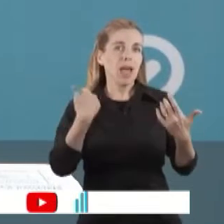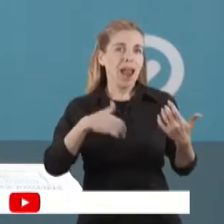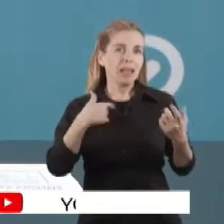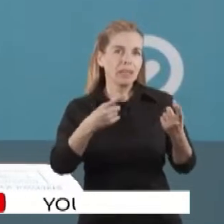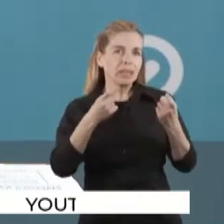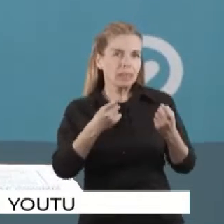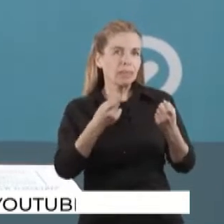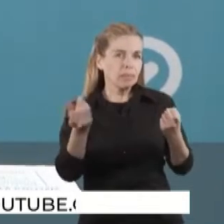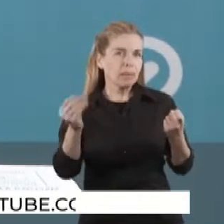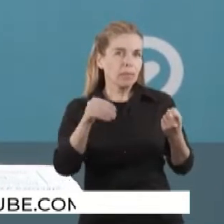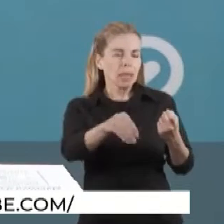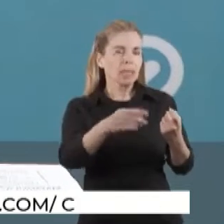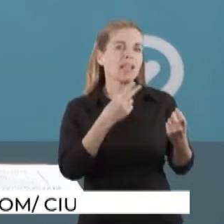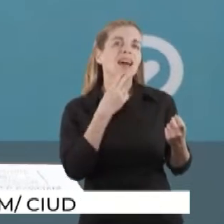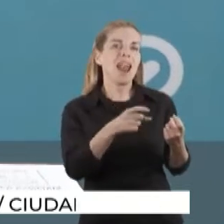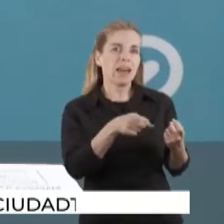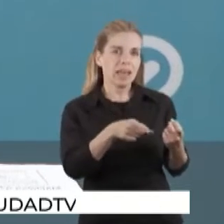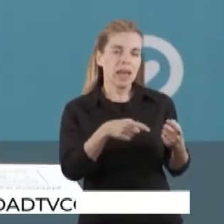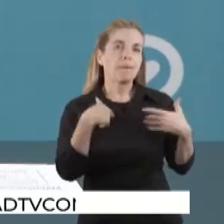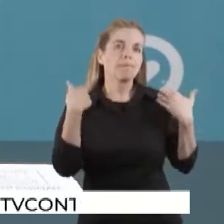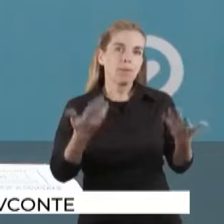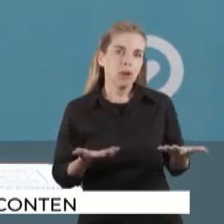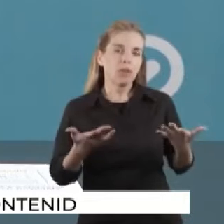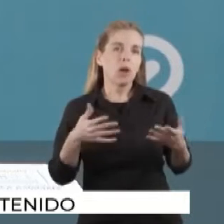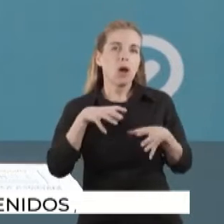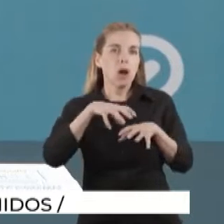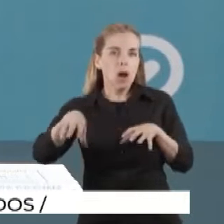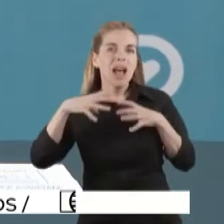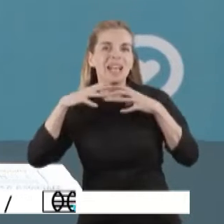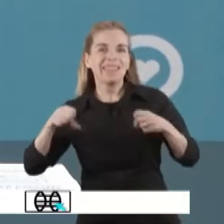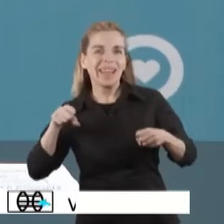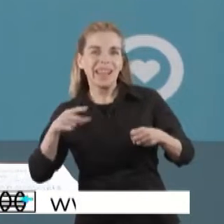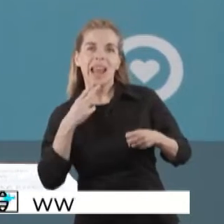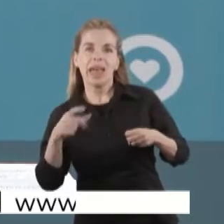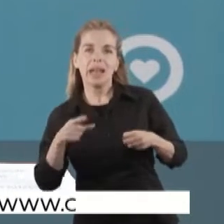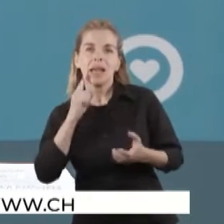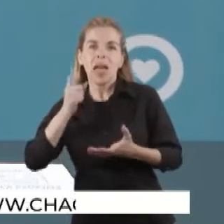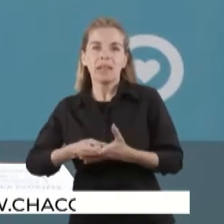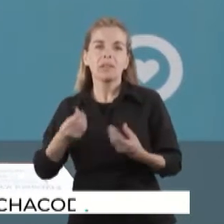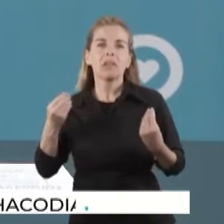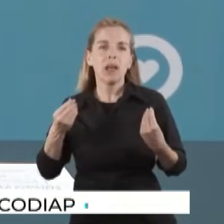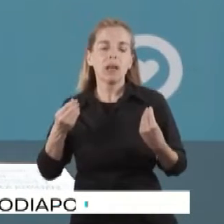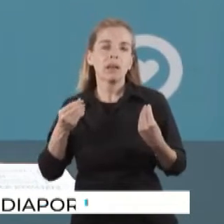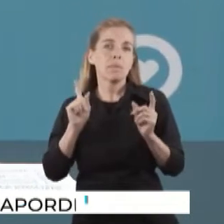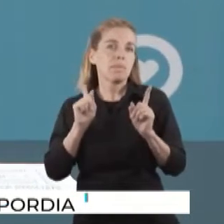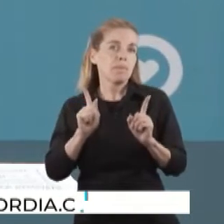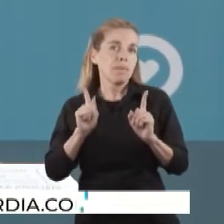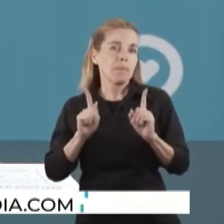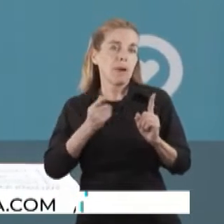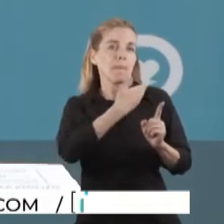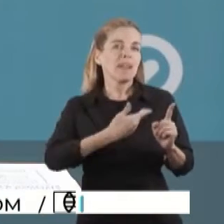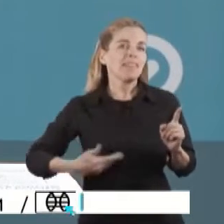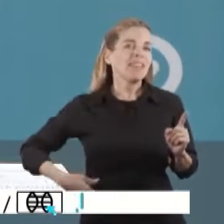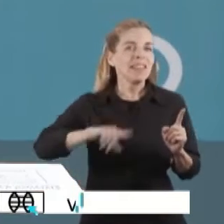energía, está creciendo y es por eso que la Secretaría ha ido tomando decisiones en función del mandato del presidente de la